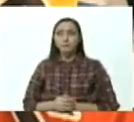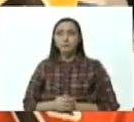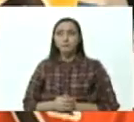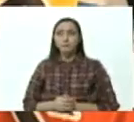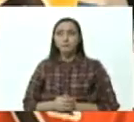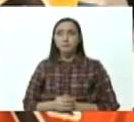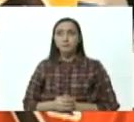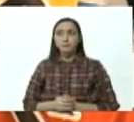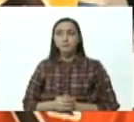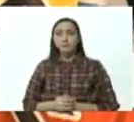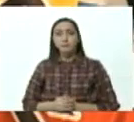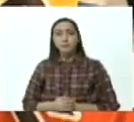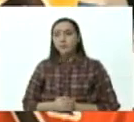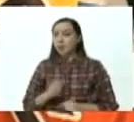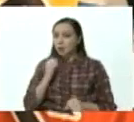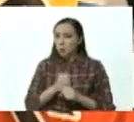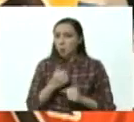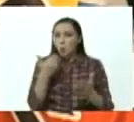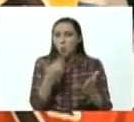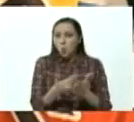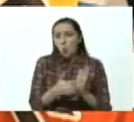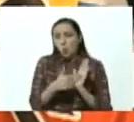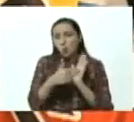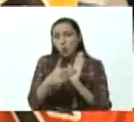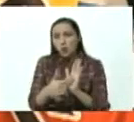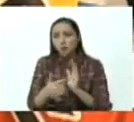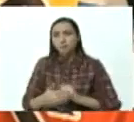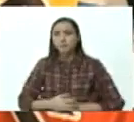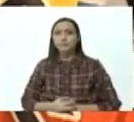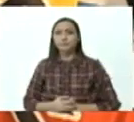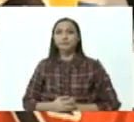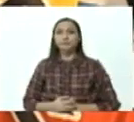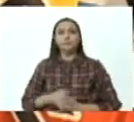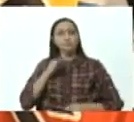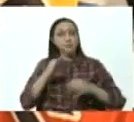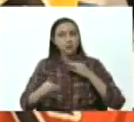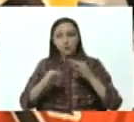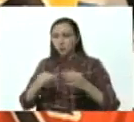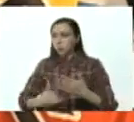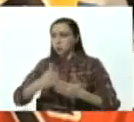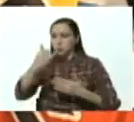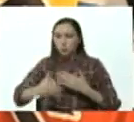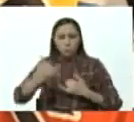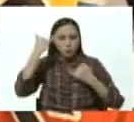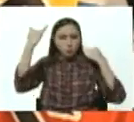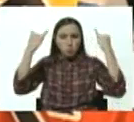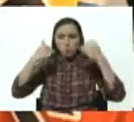planteando sus programas exponiendo sus proyectos sus ideas